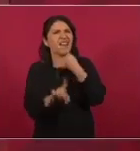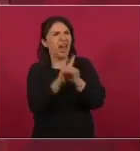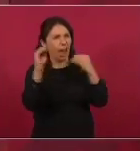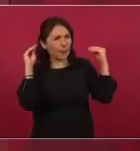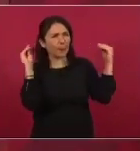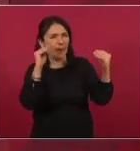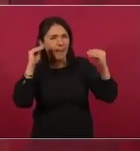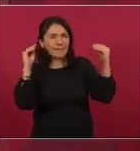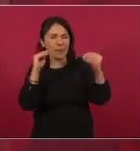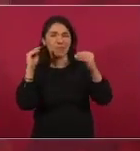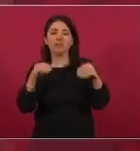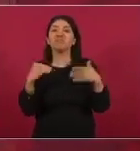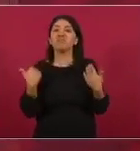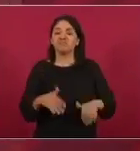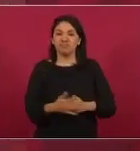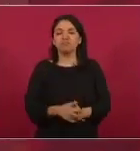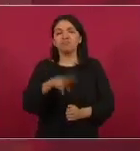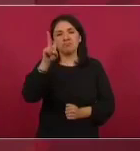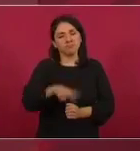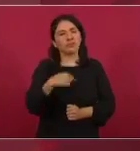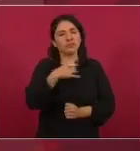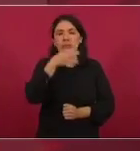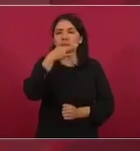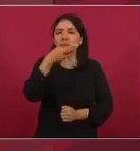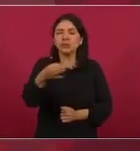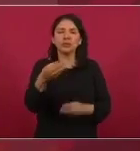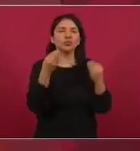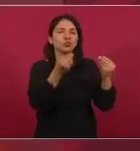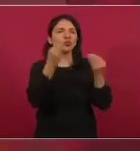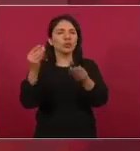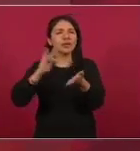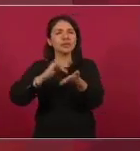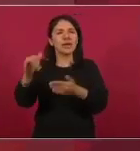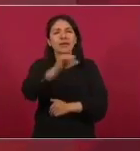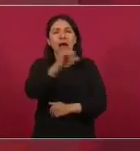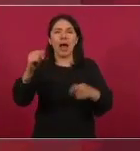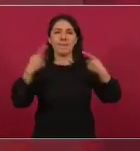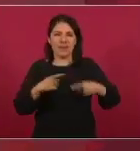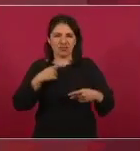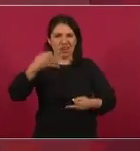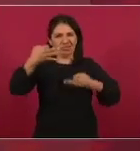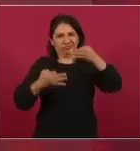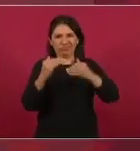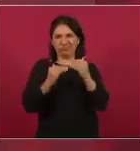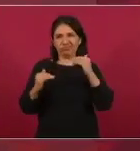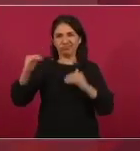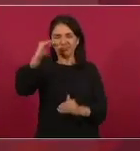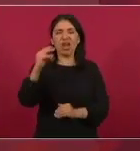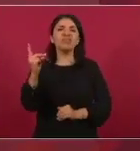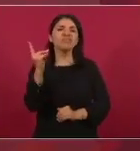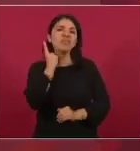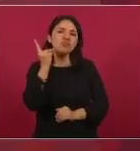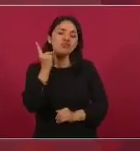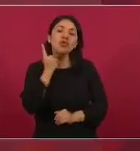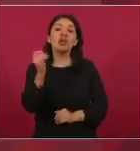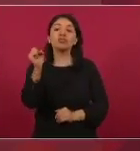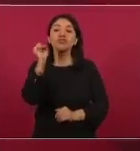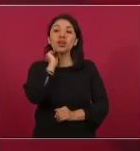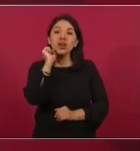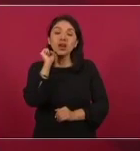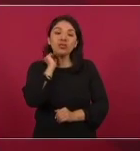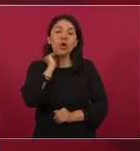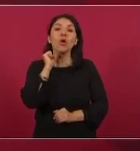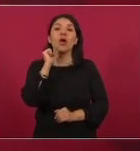Quiero mandar mi agradecimiento a los legisladores, diputados, senadores